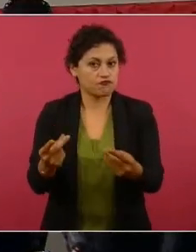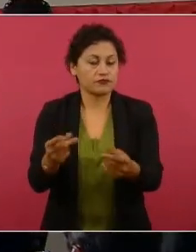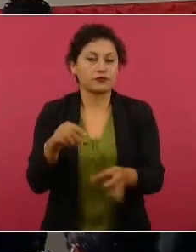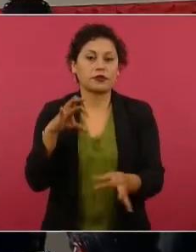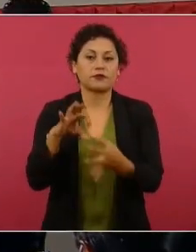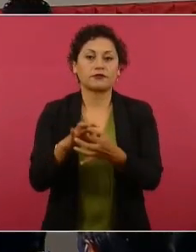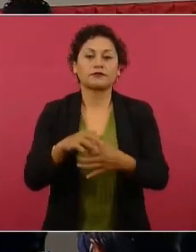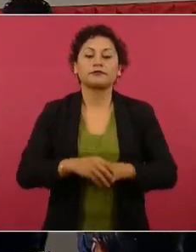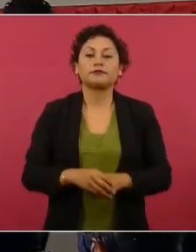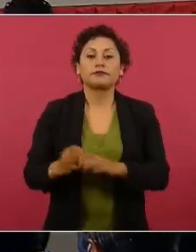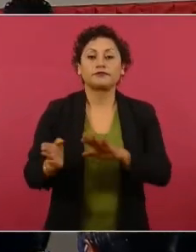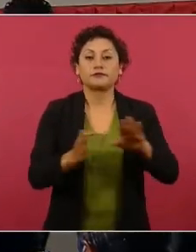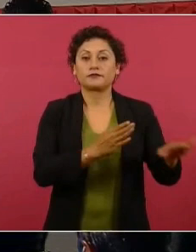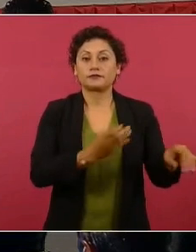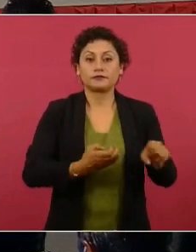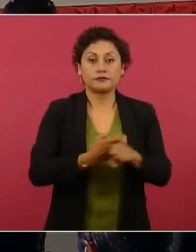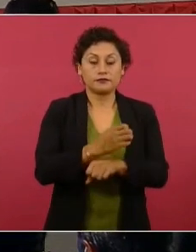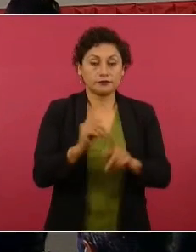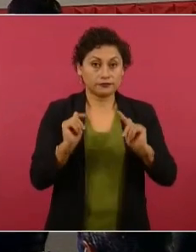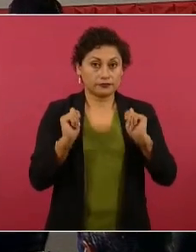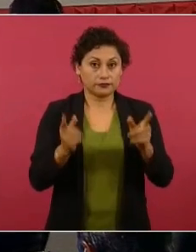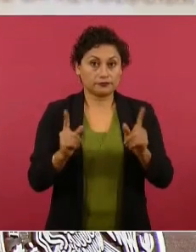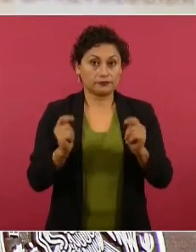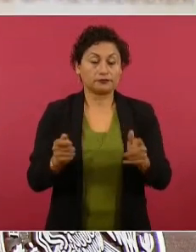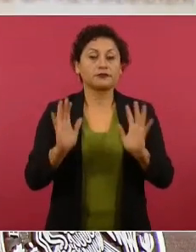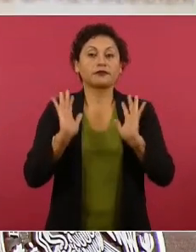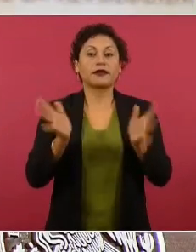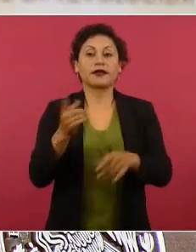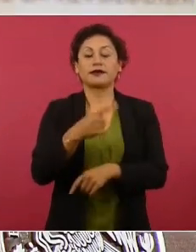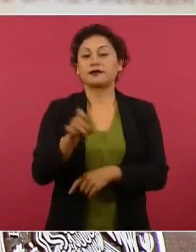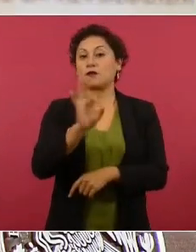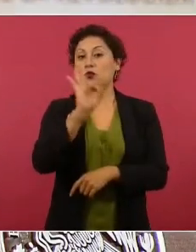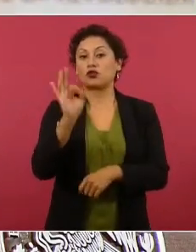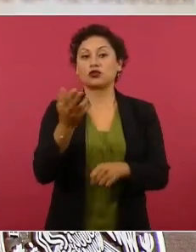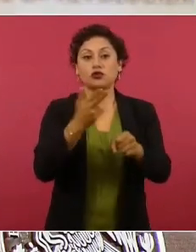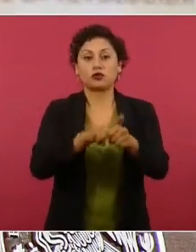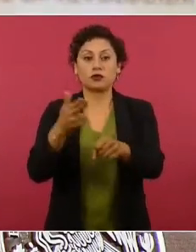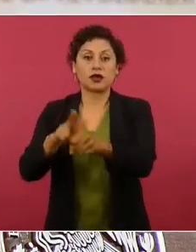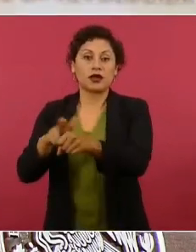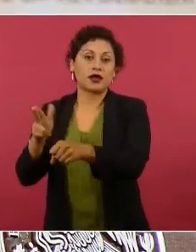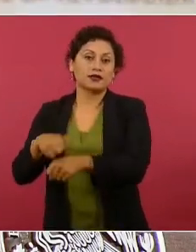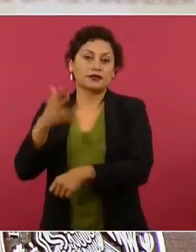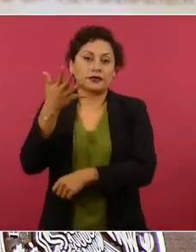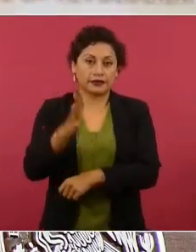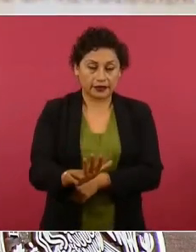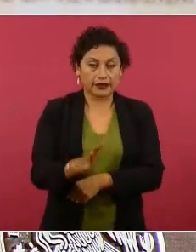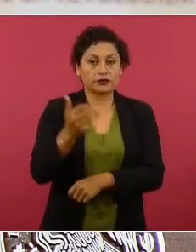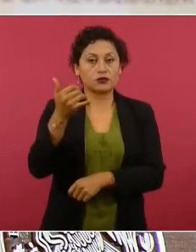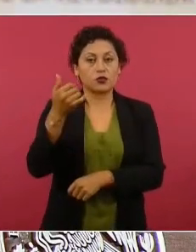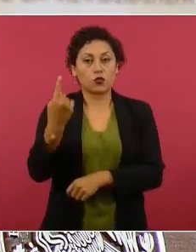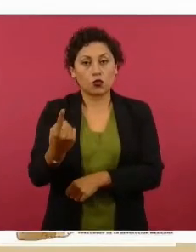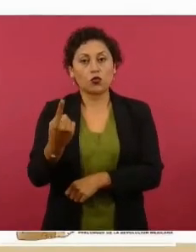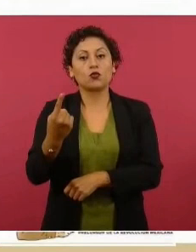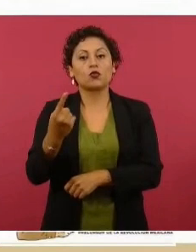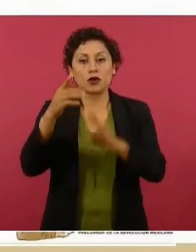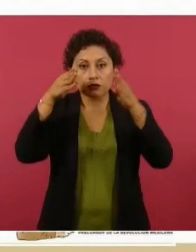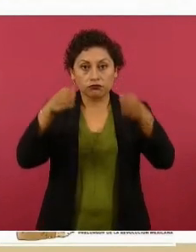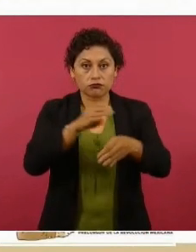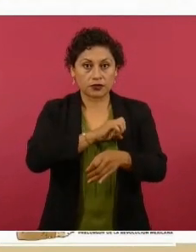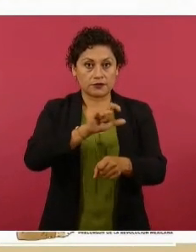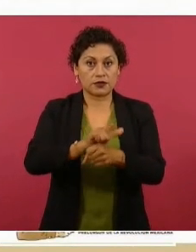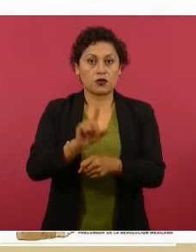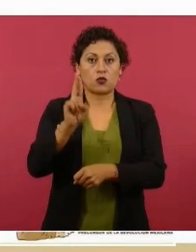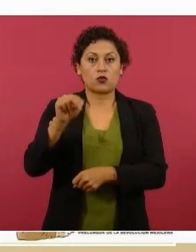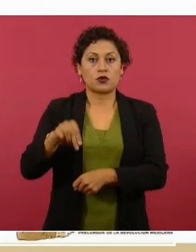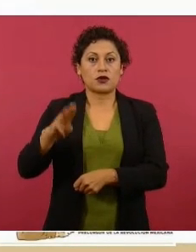también ahí ya con presencia en el 100 por ciento de las unidades, 10 hospitales, una unidad de especialidad médica, la UNEM